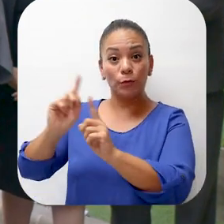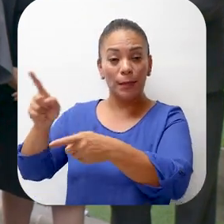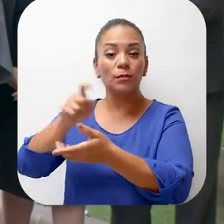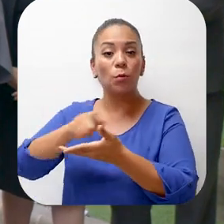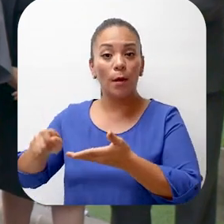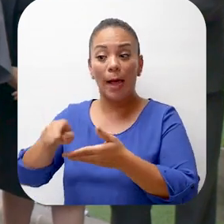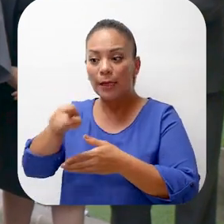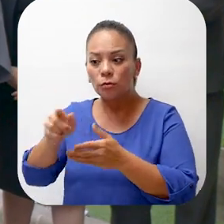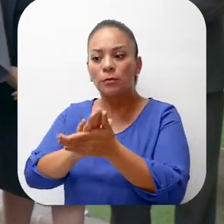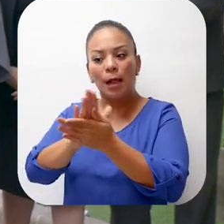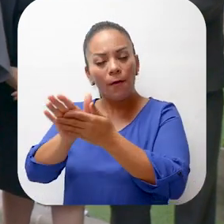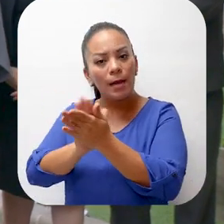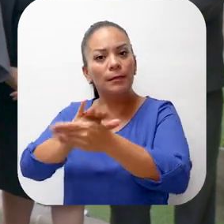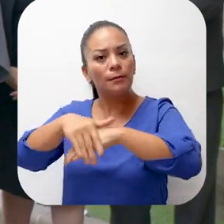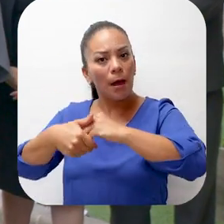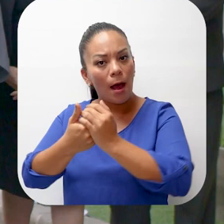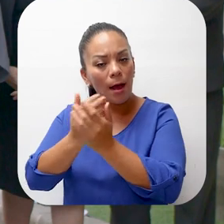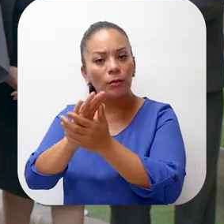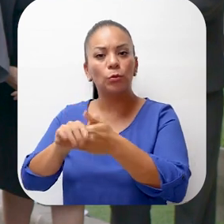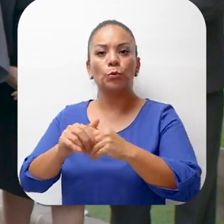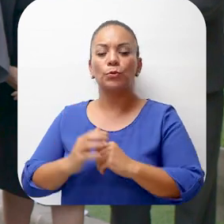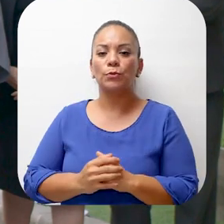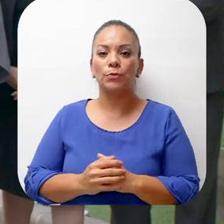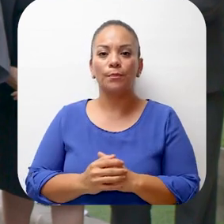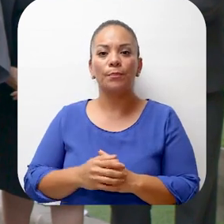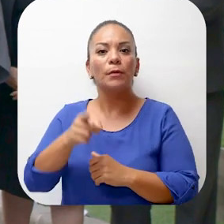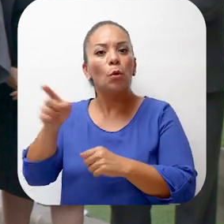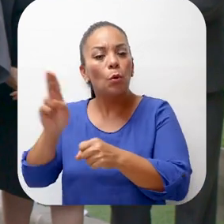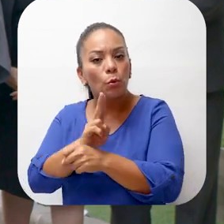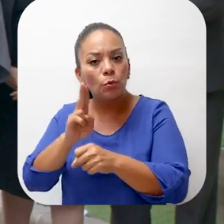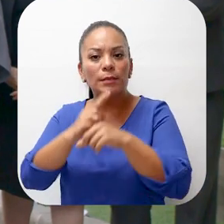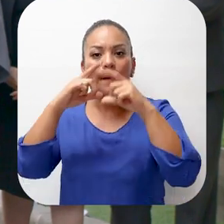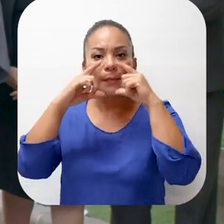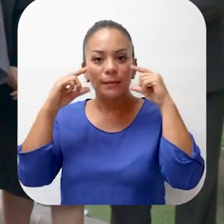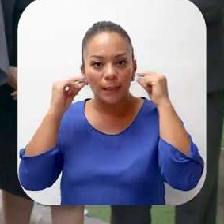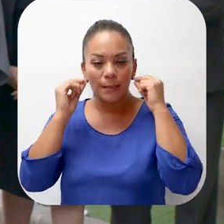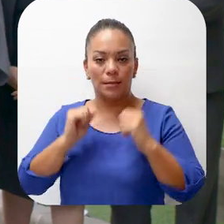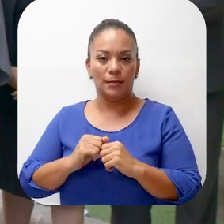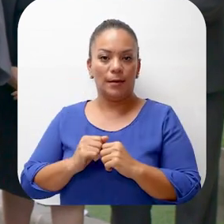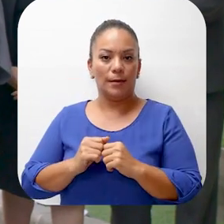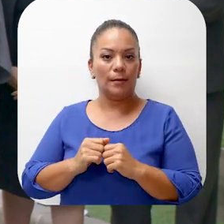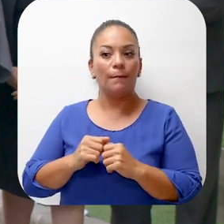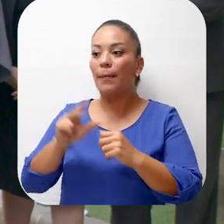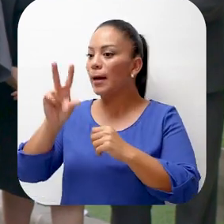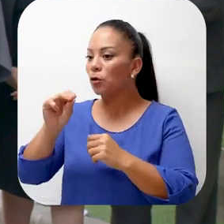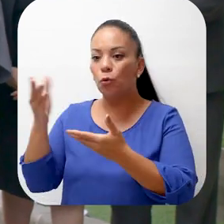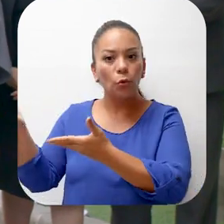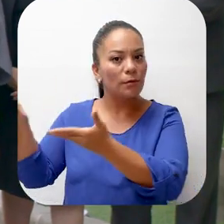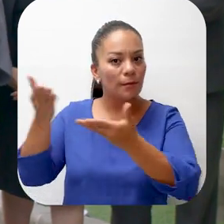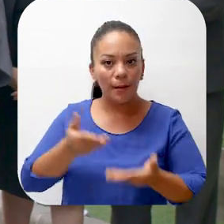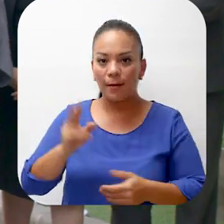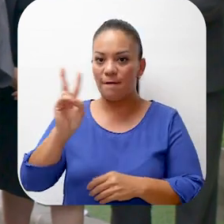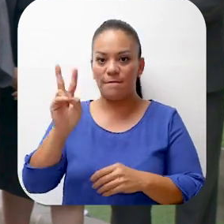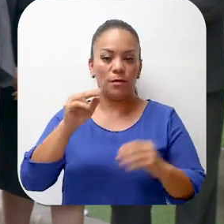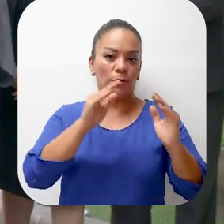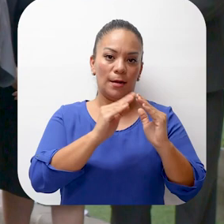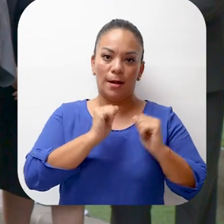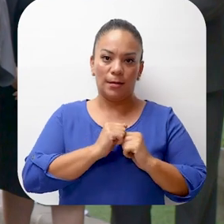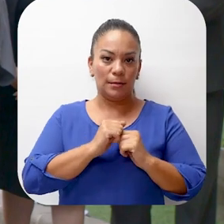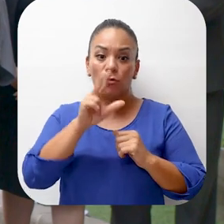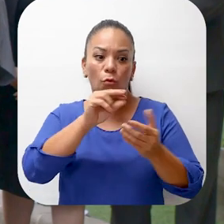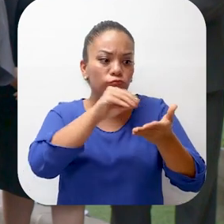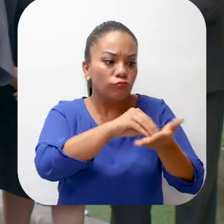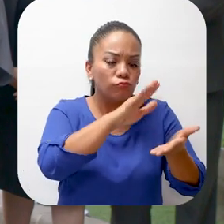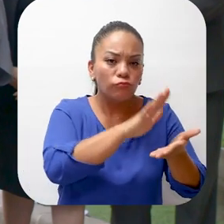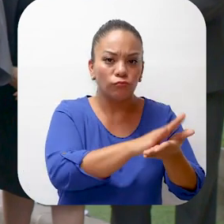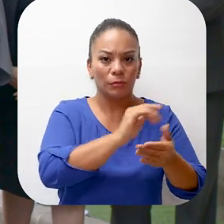escuela se laven las manos, usen máscara para que no traigan el virus a la casa y